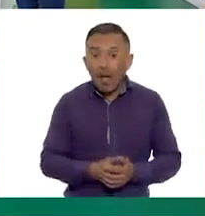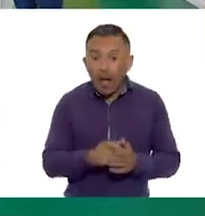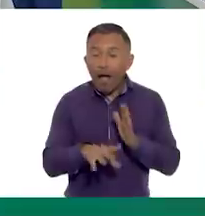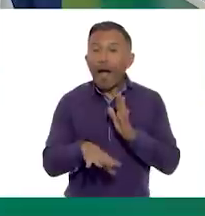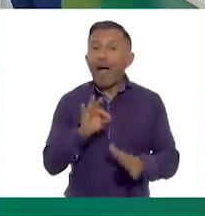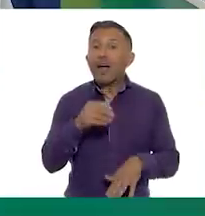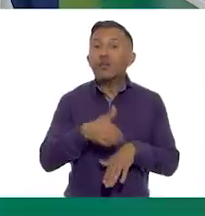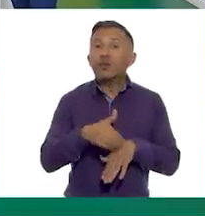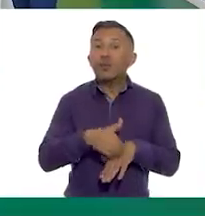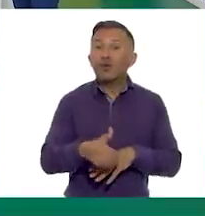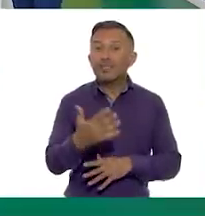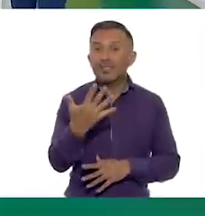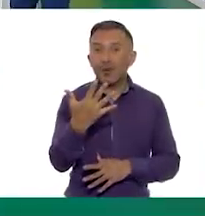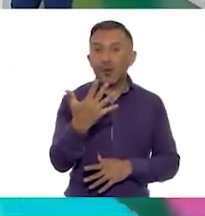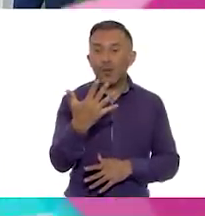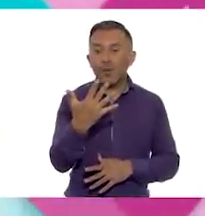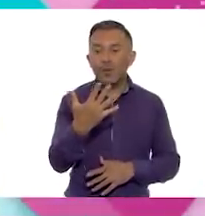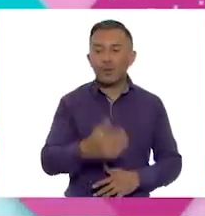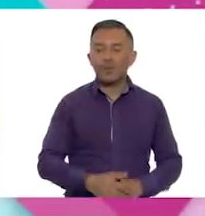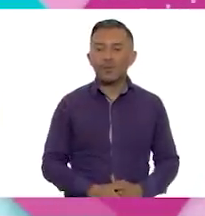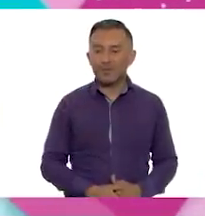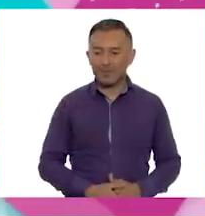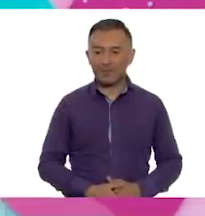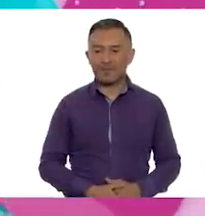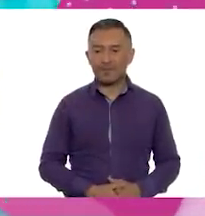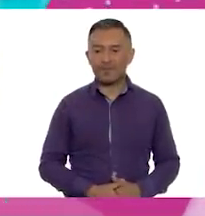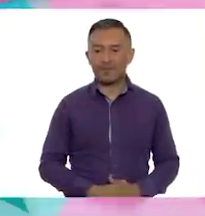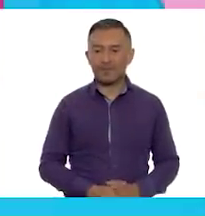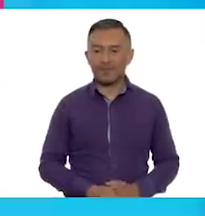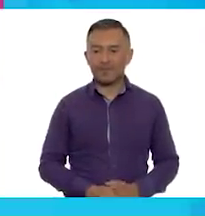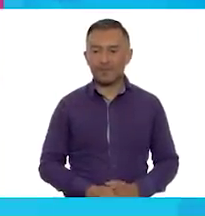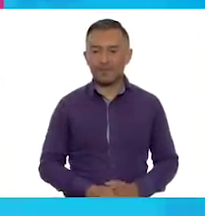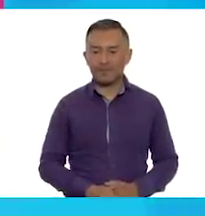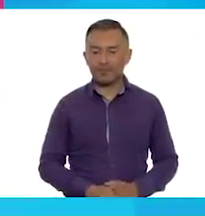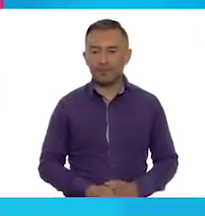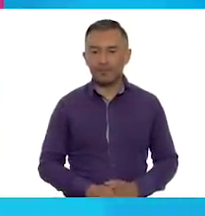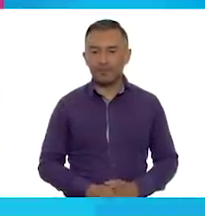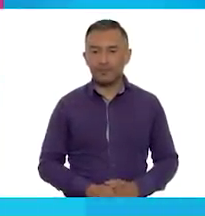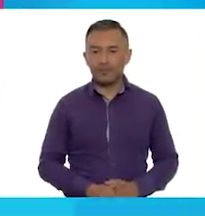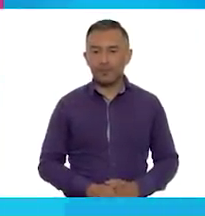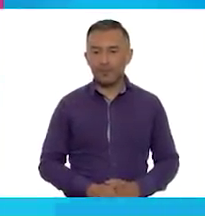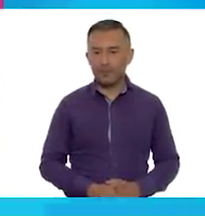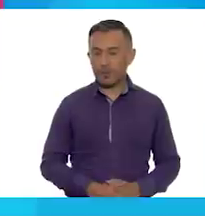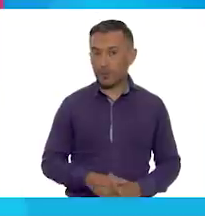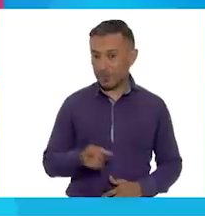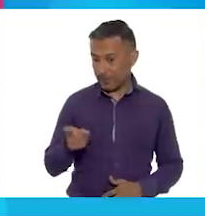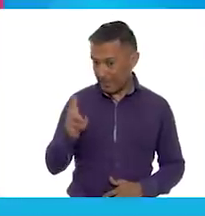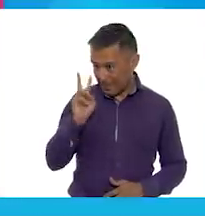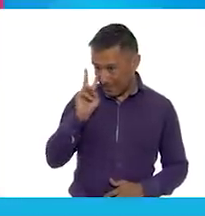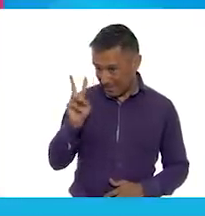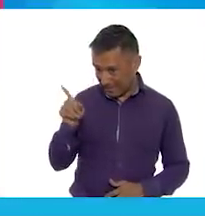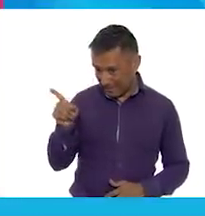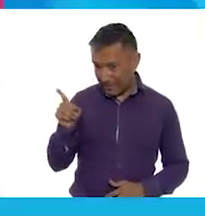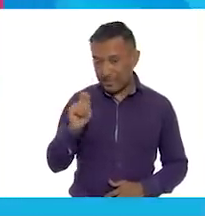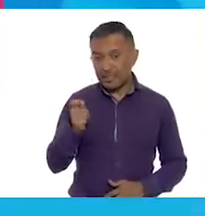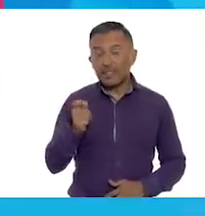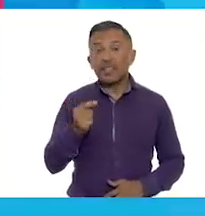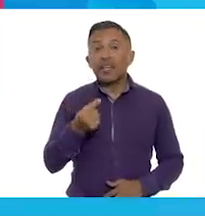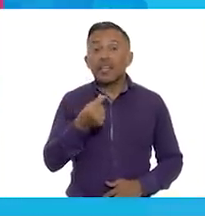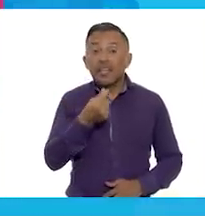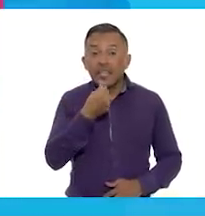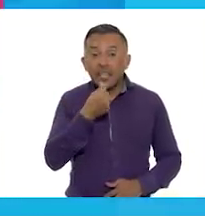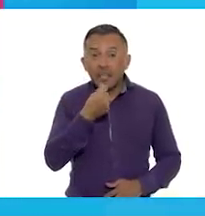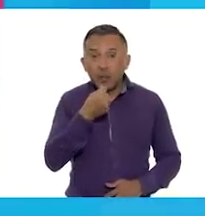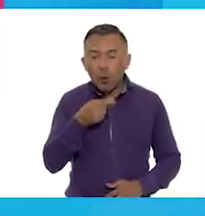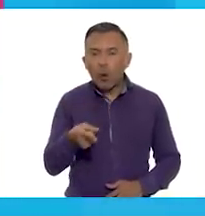número 5. ¡Cinco! A ver, vamos a ver qué hay ahí, maestra. Ahí podemos observar a un niño tirando la